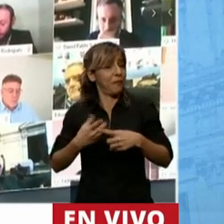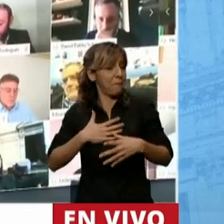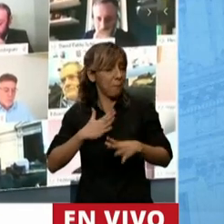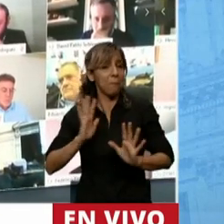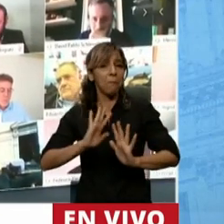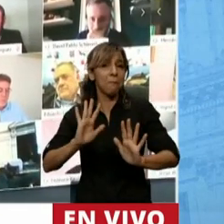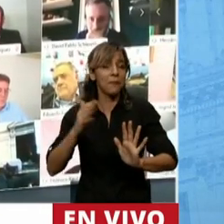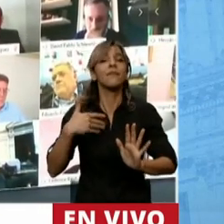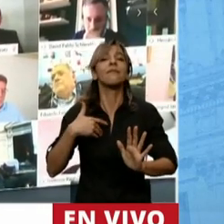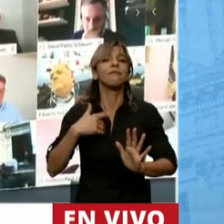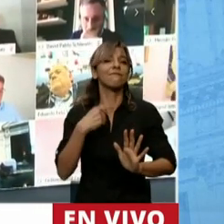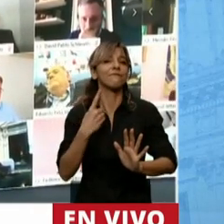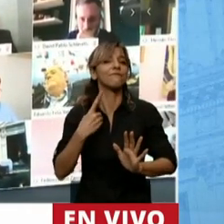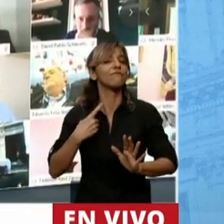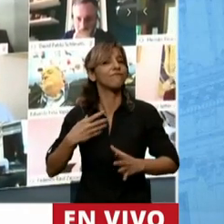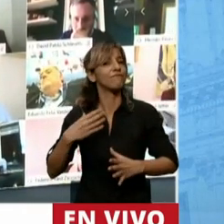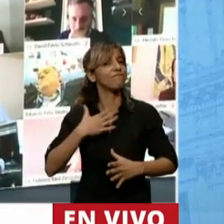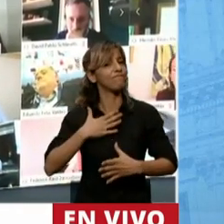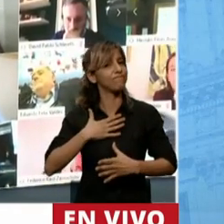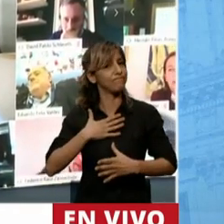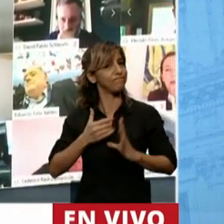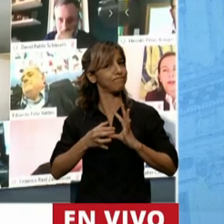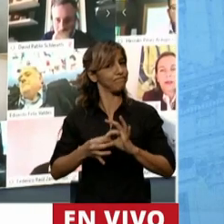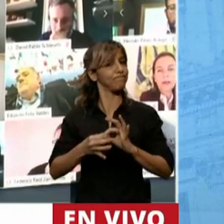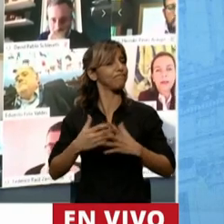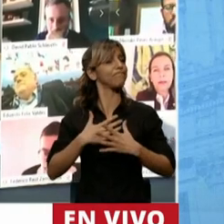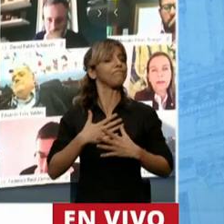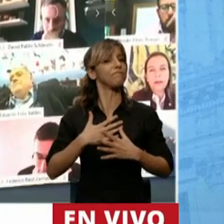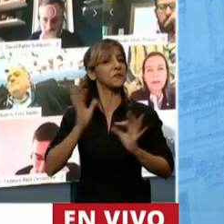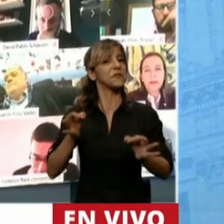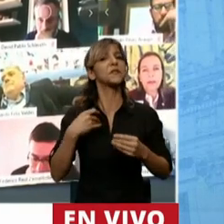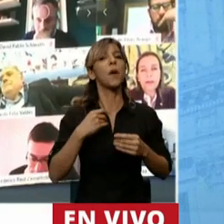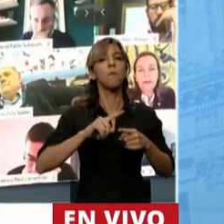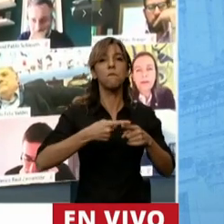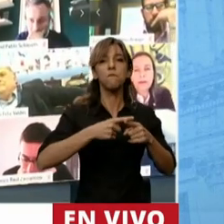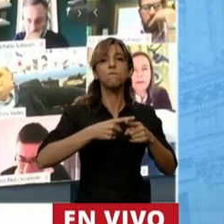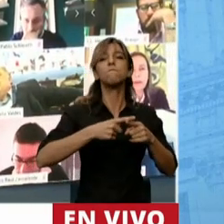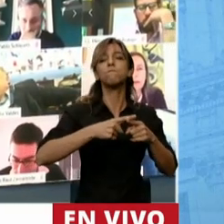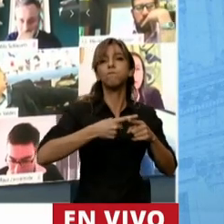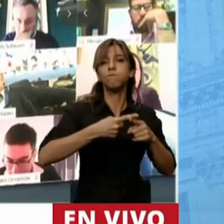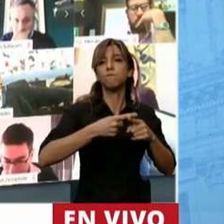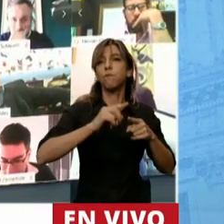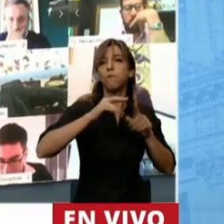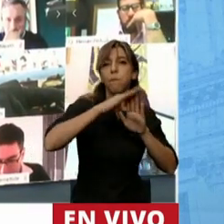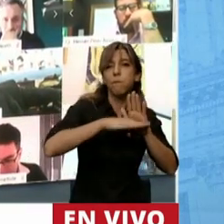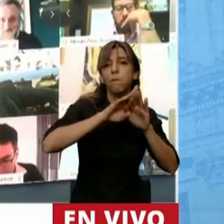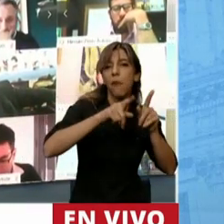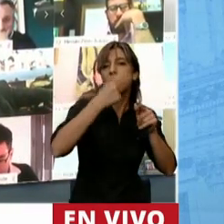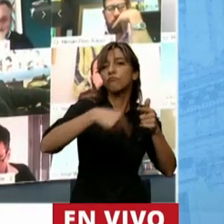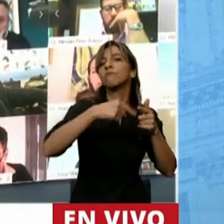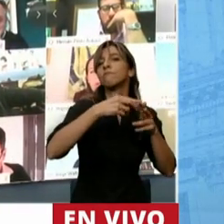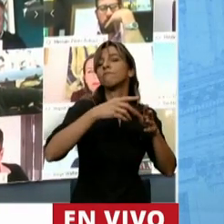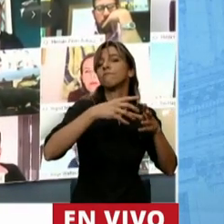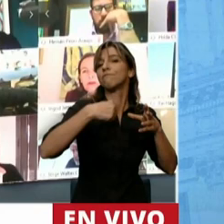pero eso va a seguir estando impregnado en todas las políticas públicas que nosotros llevemos adelante nuestras